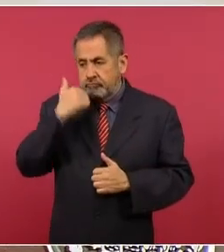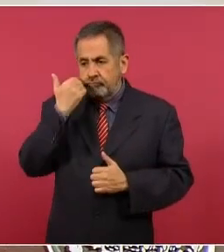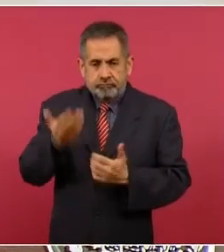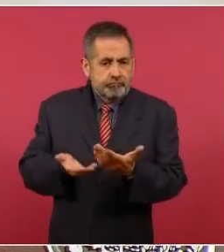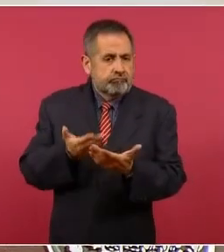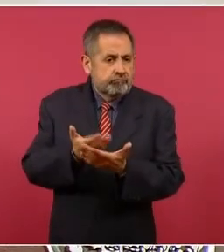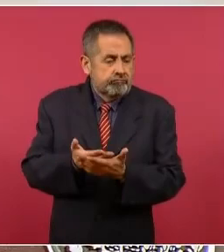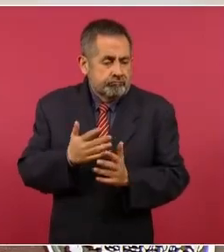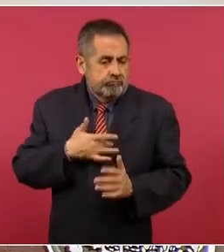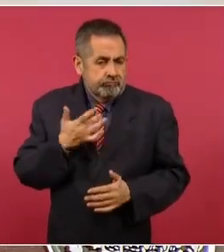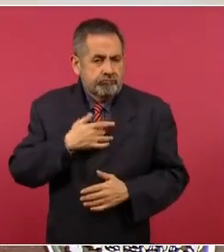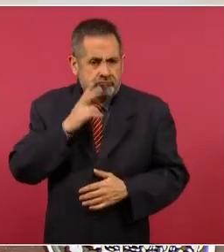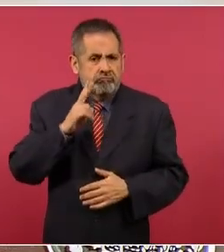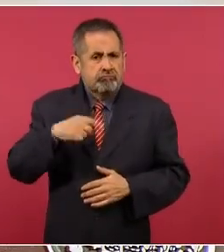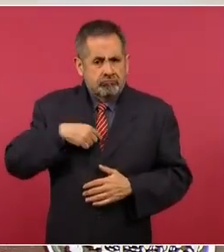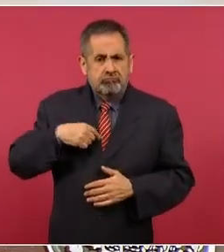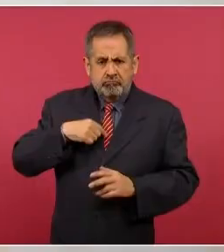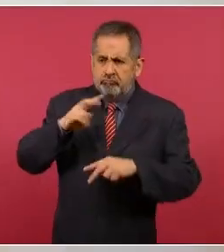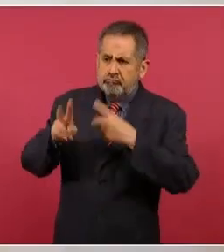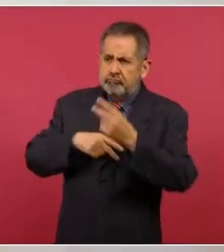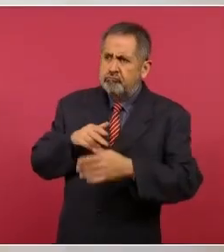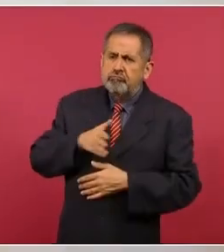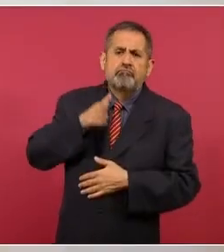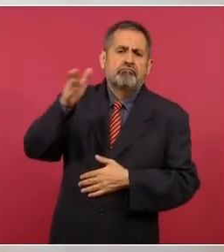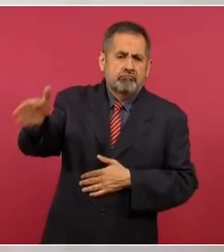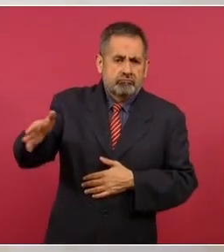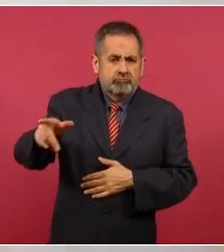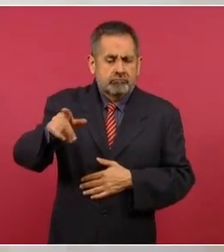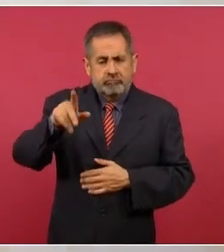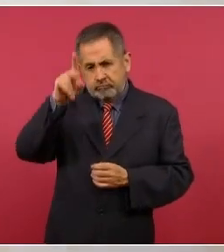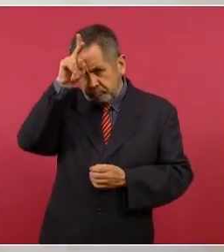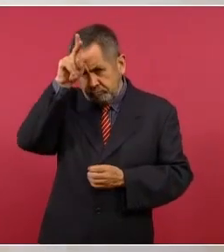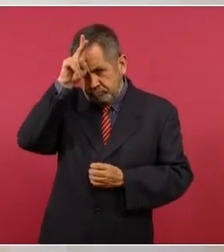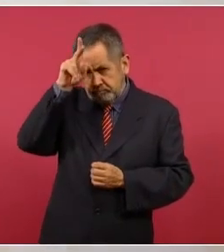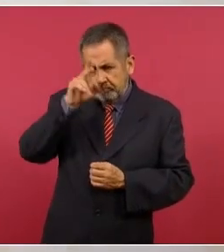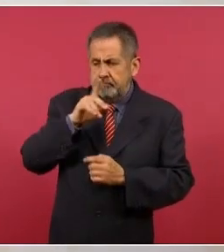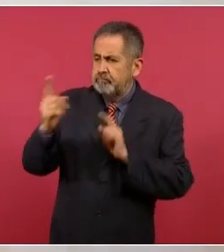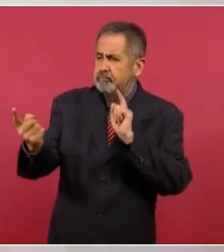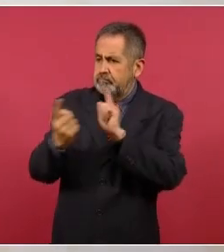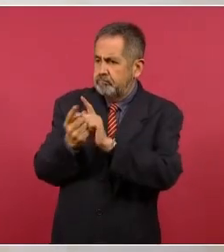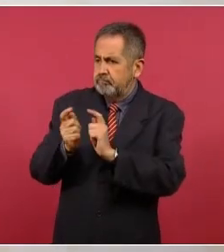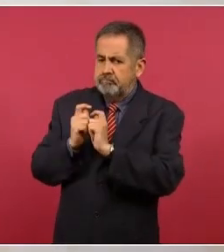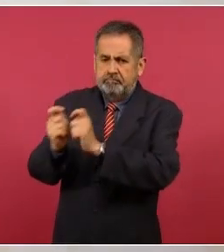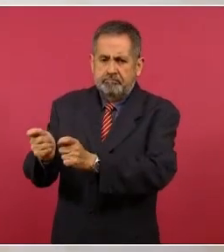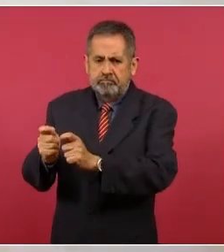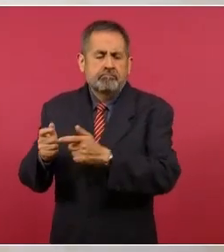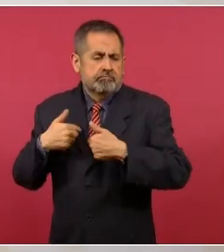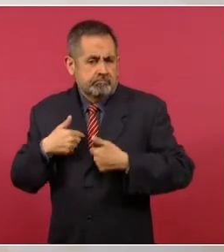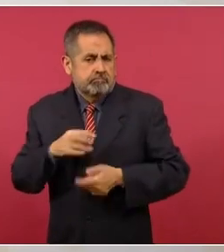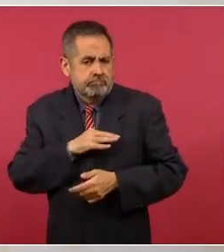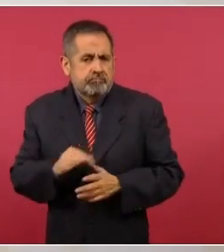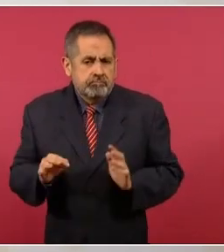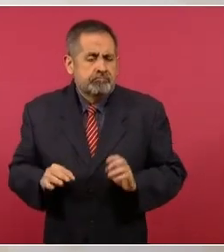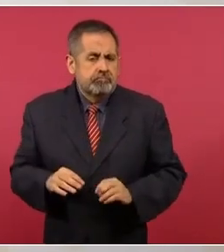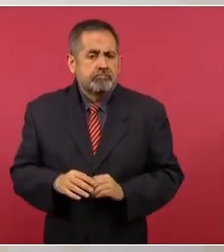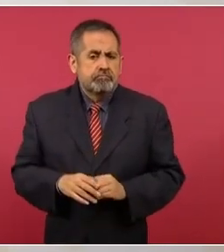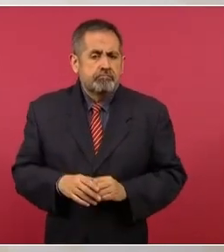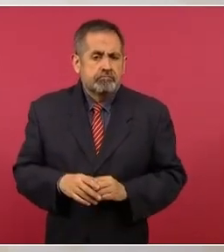a ir a Lima a